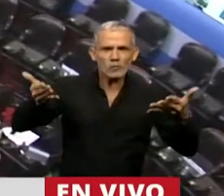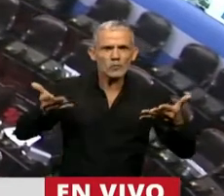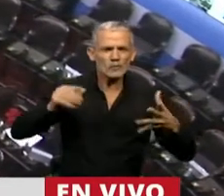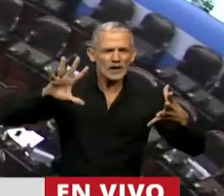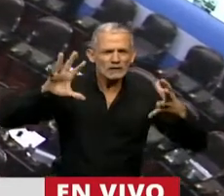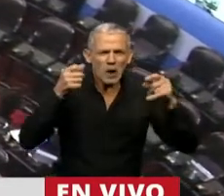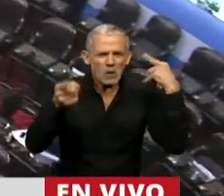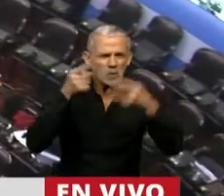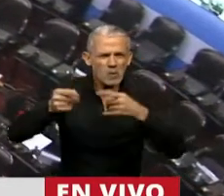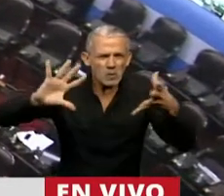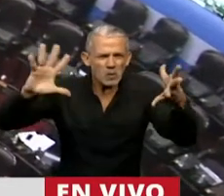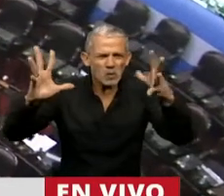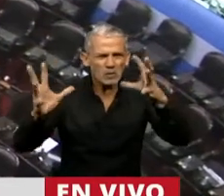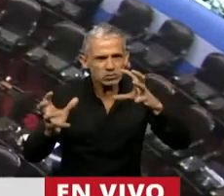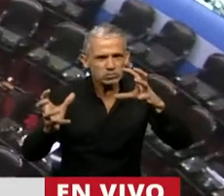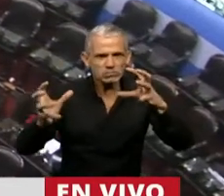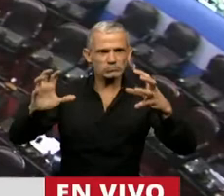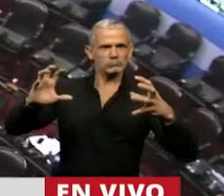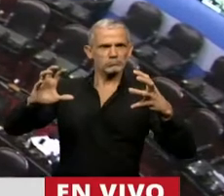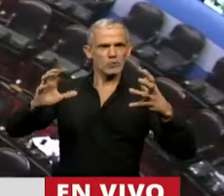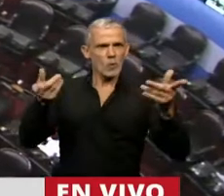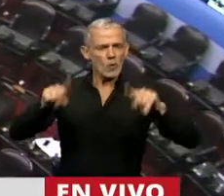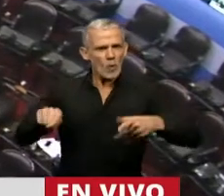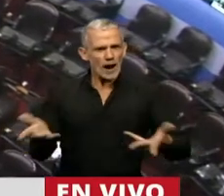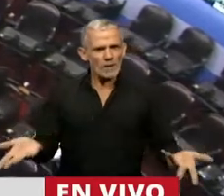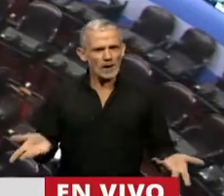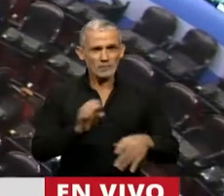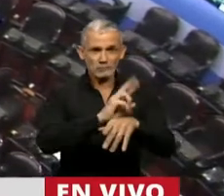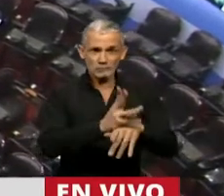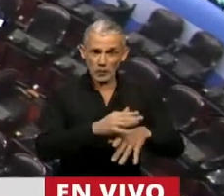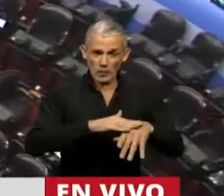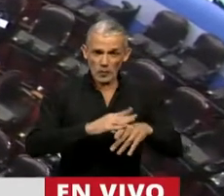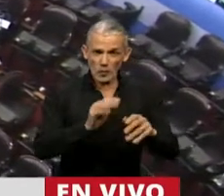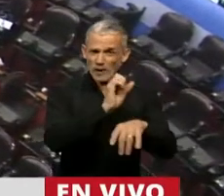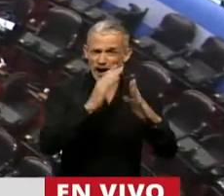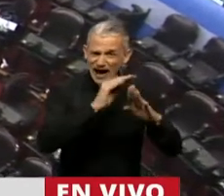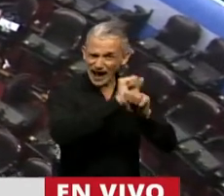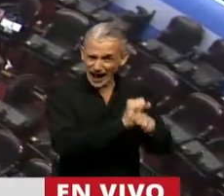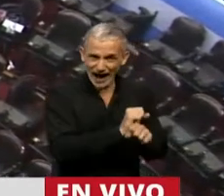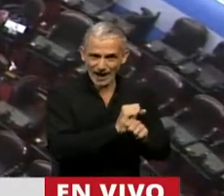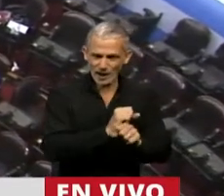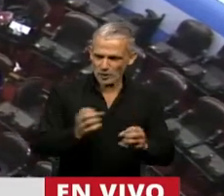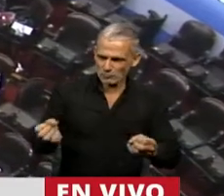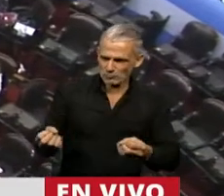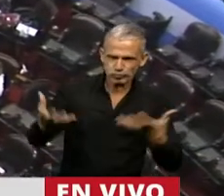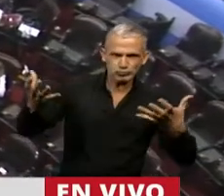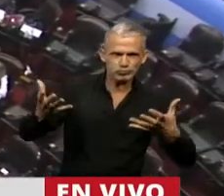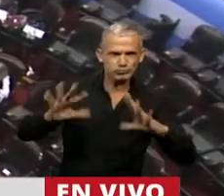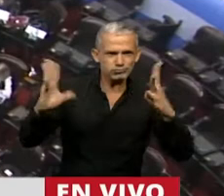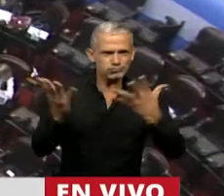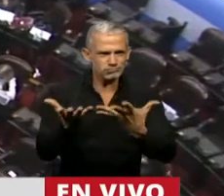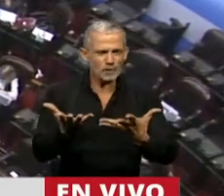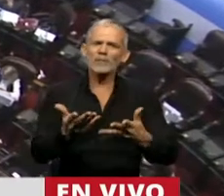agresión cotidiana y de alguna manera se revitaliza a los seres vivos. Pero sabemos que tarde o temprano